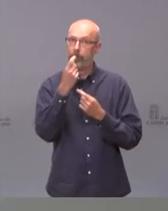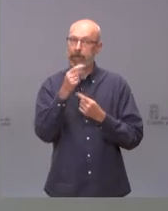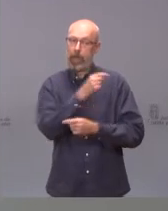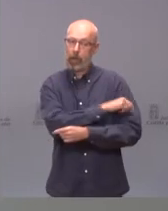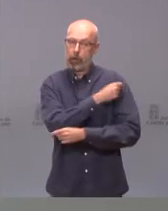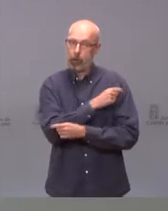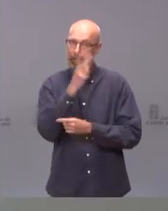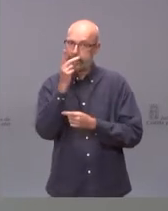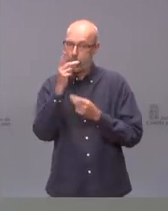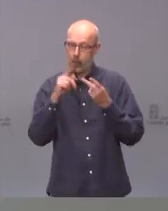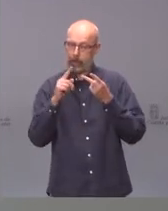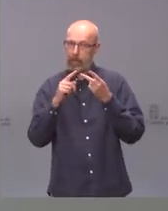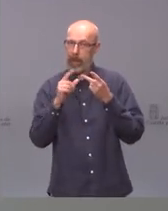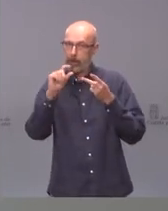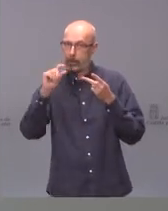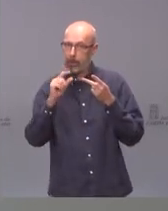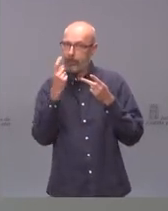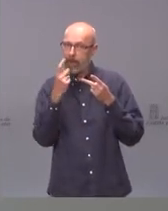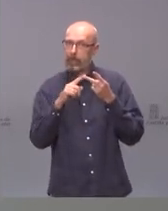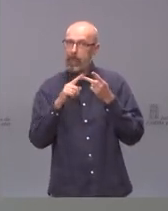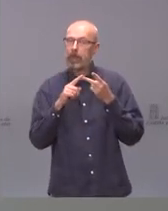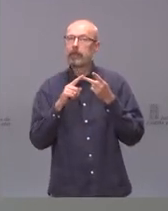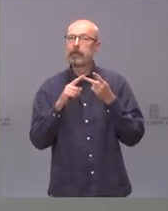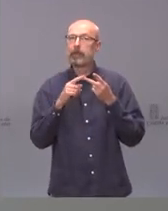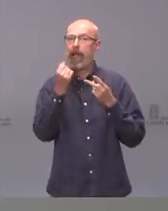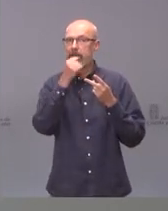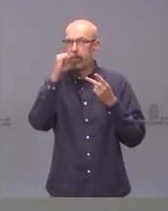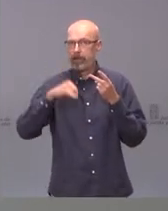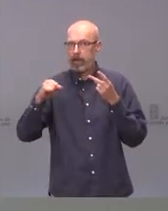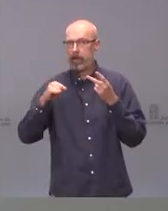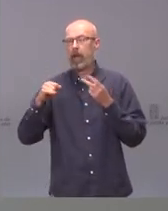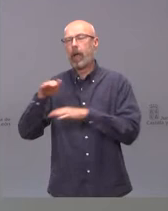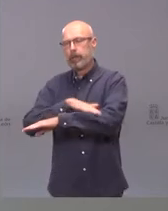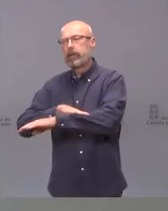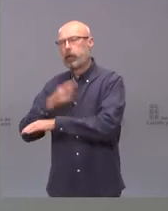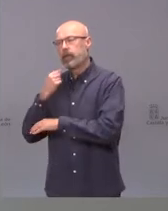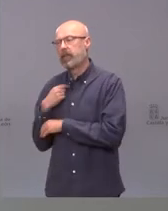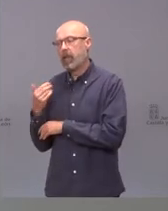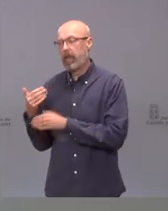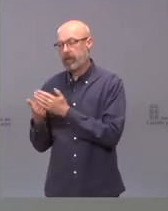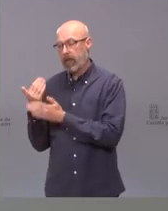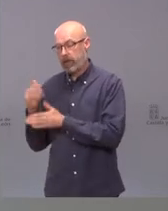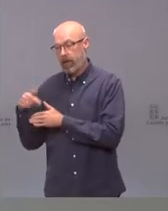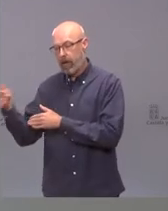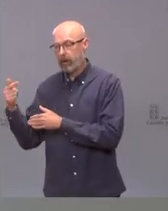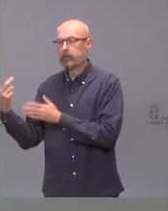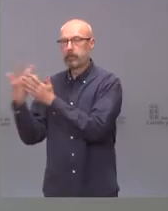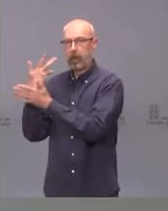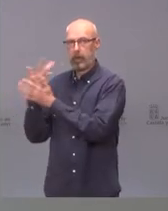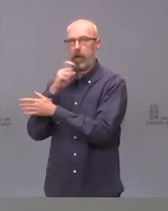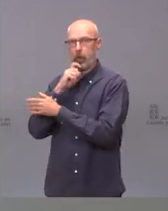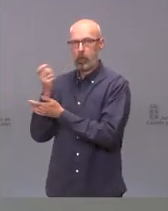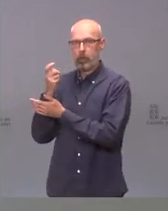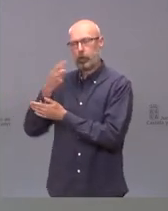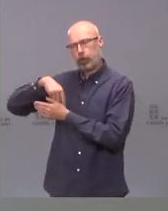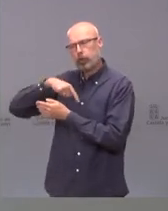el ministerio nos ha dicho que en los próximos días nos van a dar a todos, a todo el Consejo Interterritorial, instrucciones. Estamos trabajándolo entre todos.